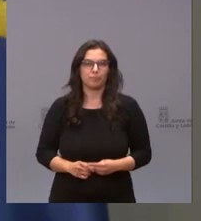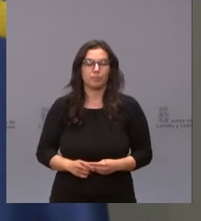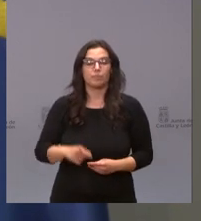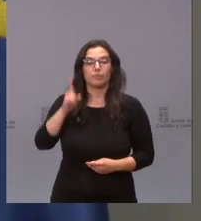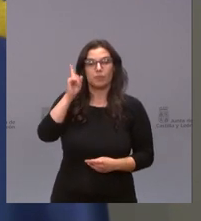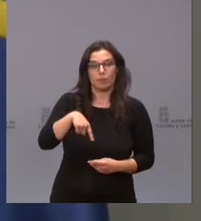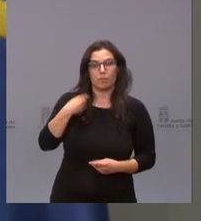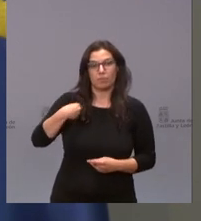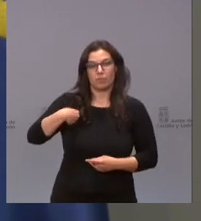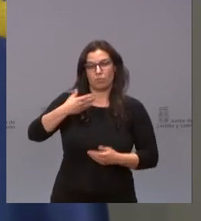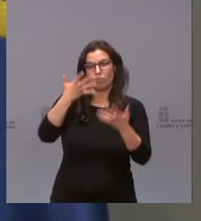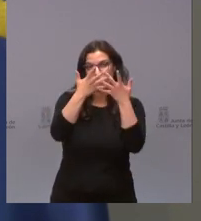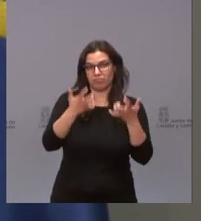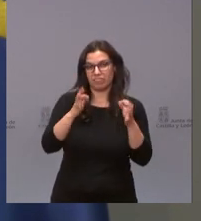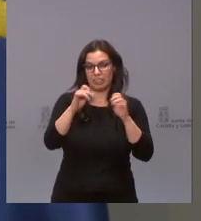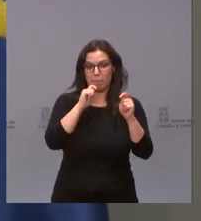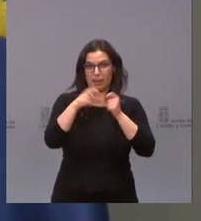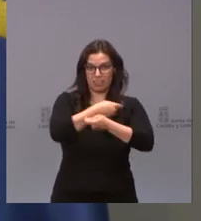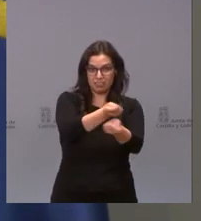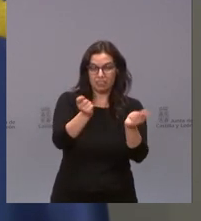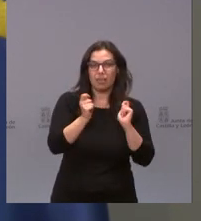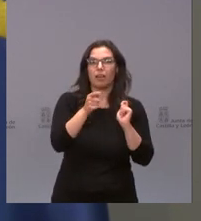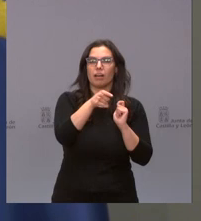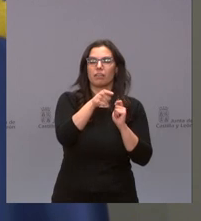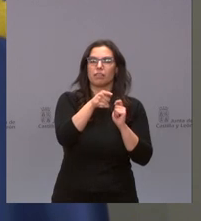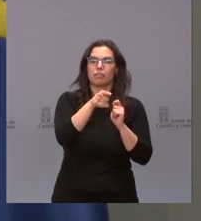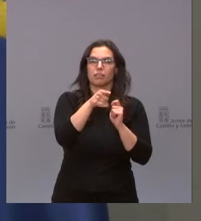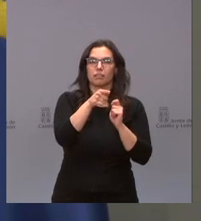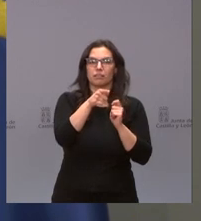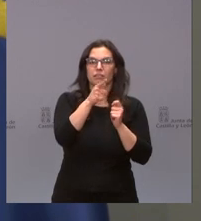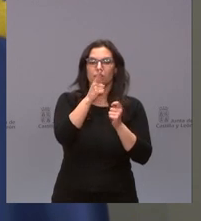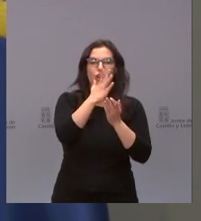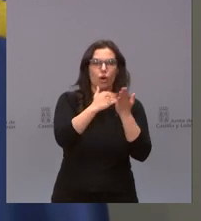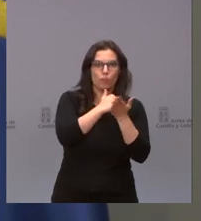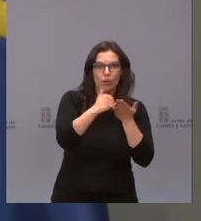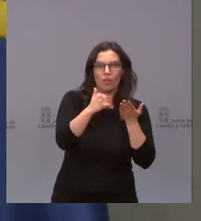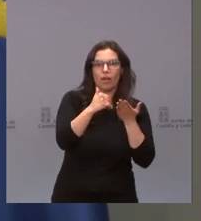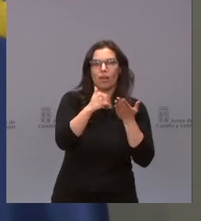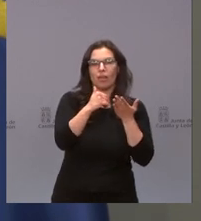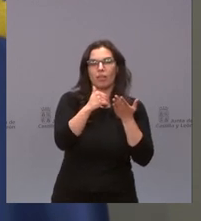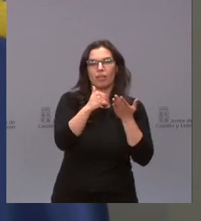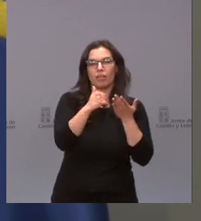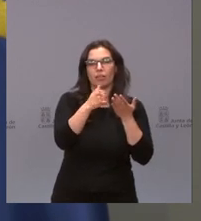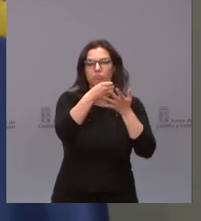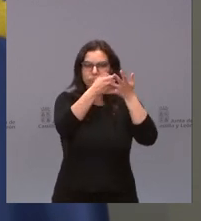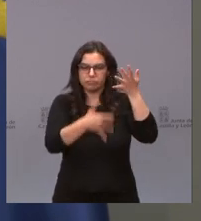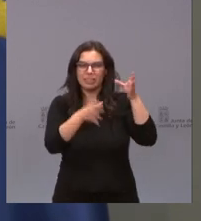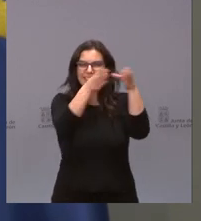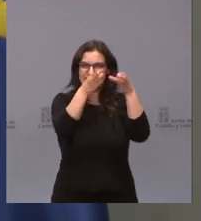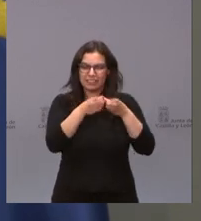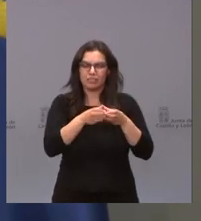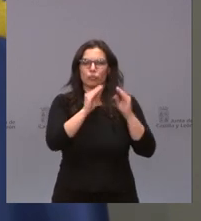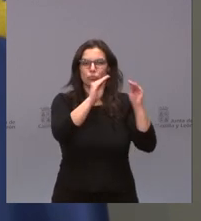prensa todas y cada una de las comunidades y la cantidad destinada a cada una de ellas.